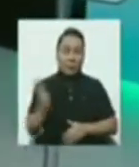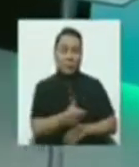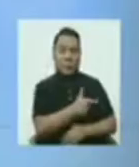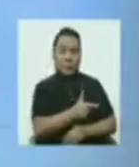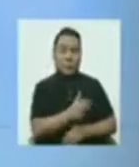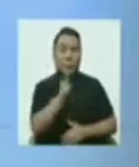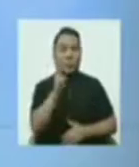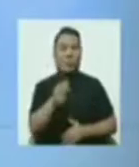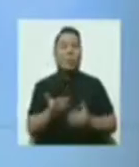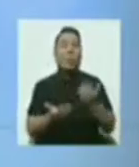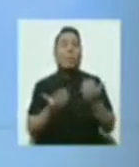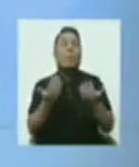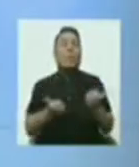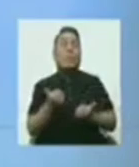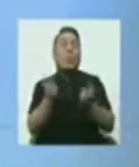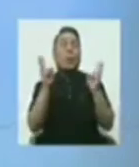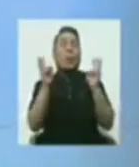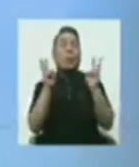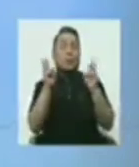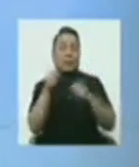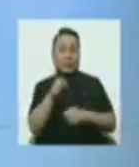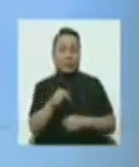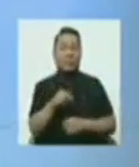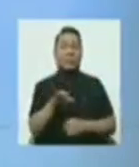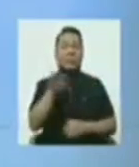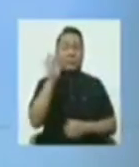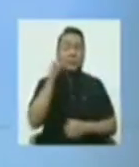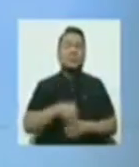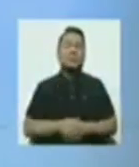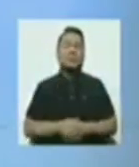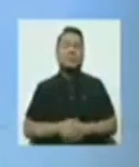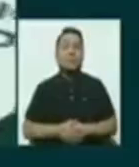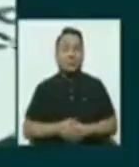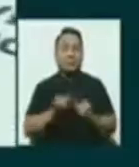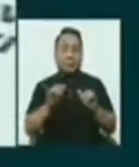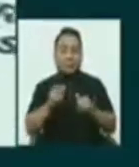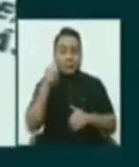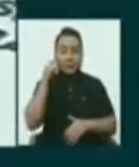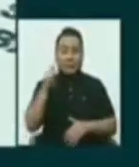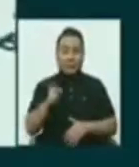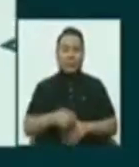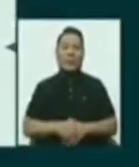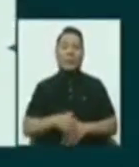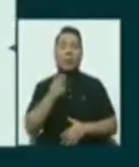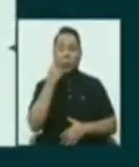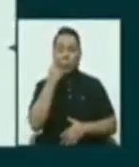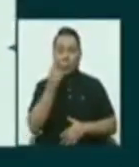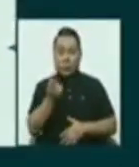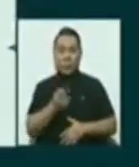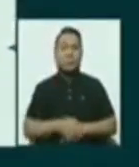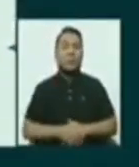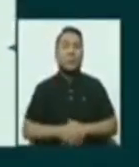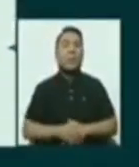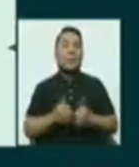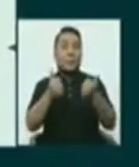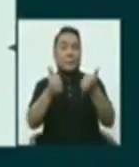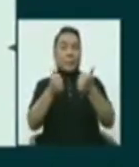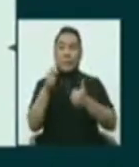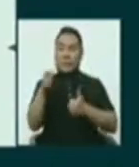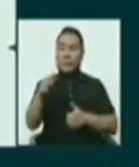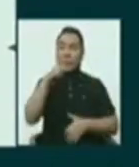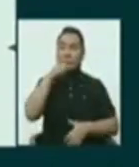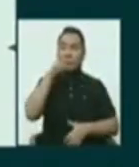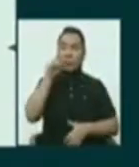y ver finalmente cuál es el tema que queda para conocer. Bien, a la